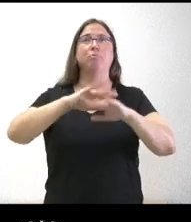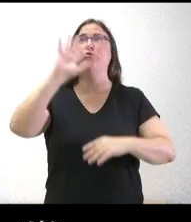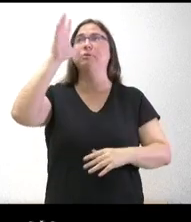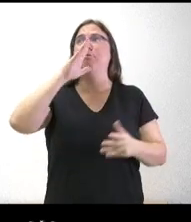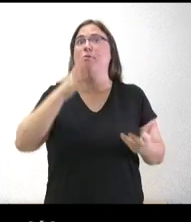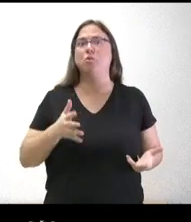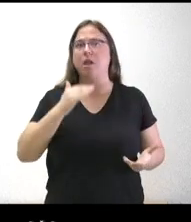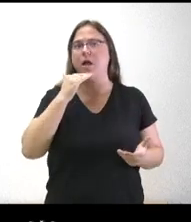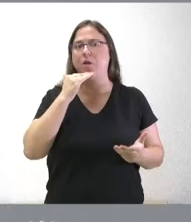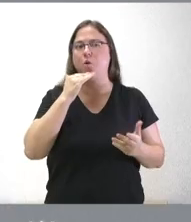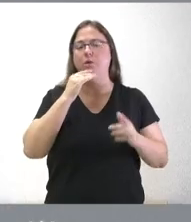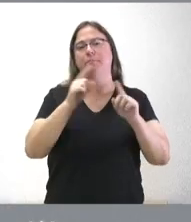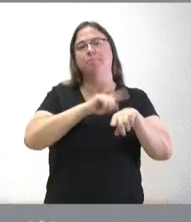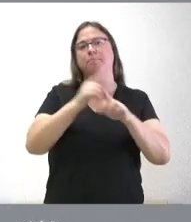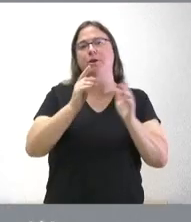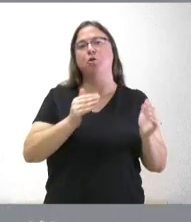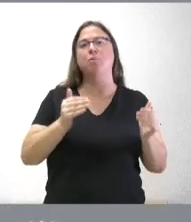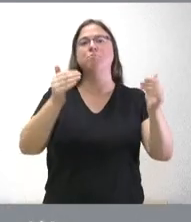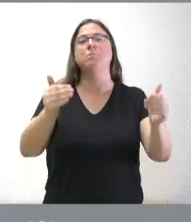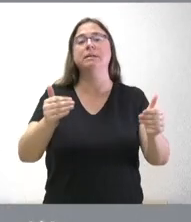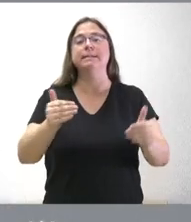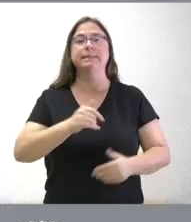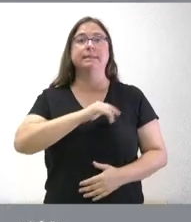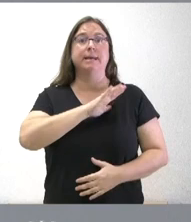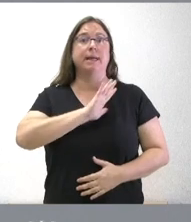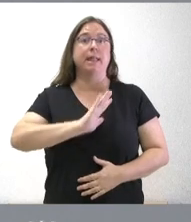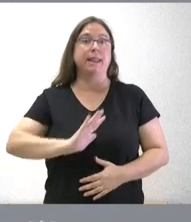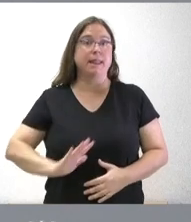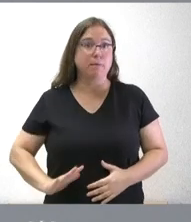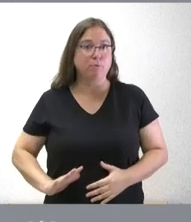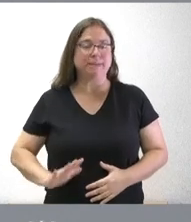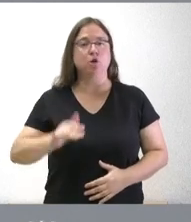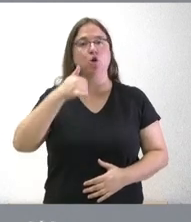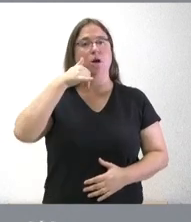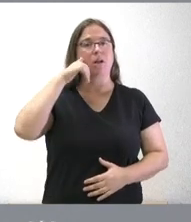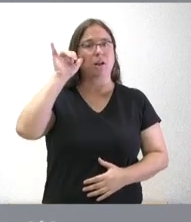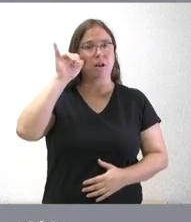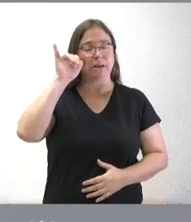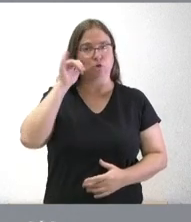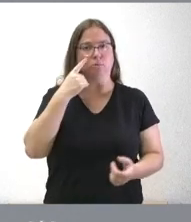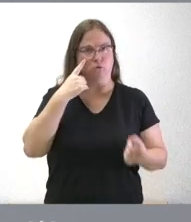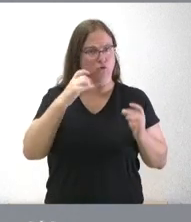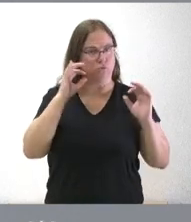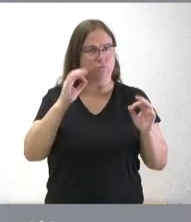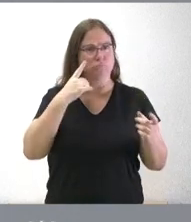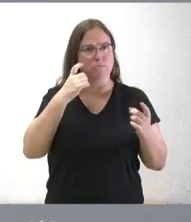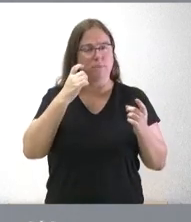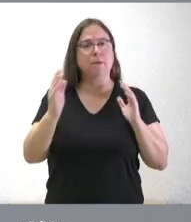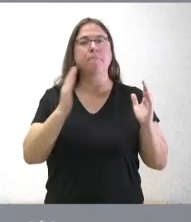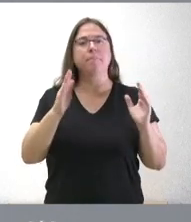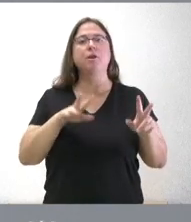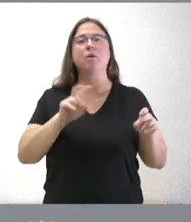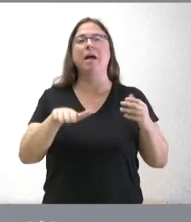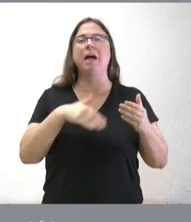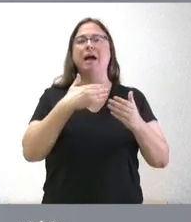actual pues de momento el riesgo que seguimos muy de cerca en este periodo inicial es